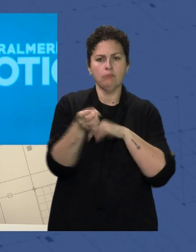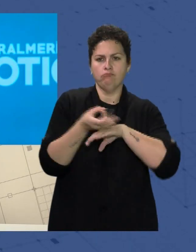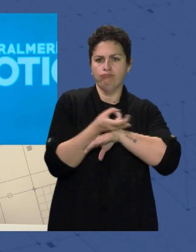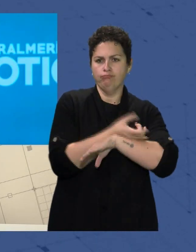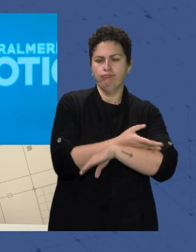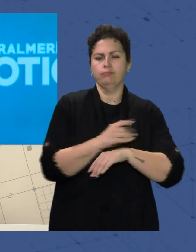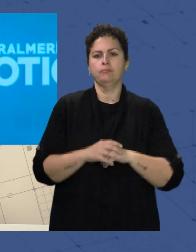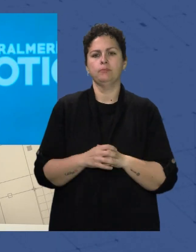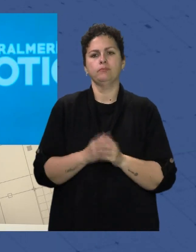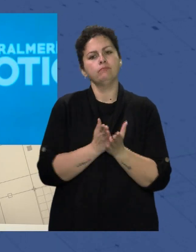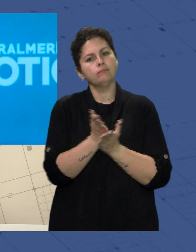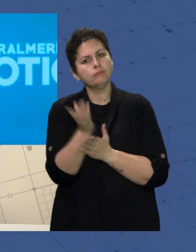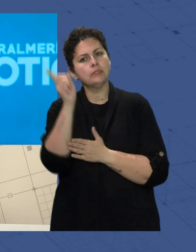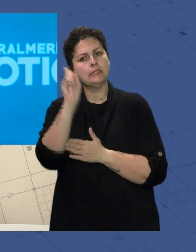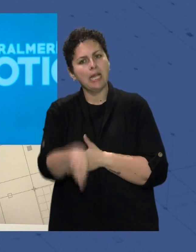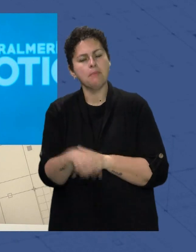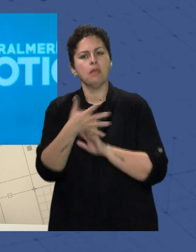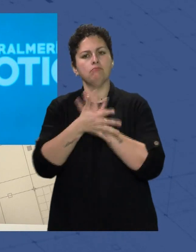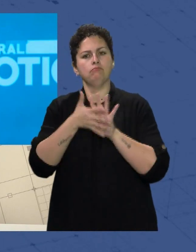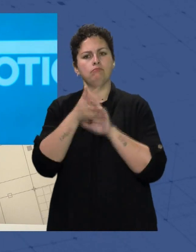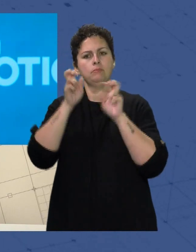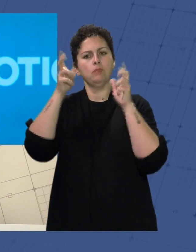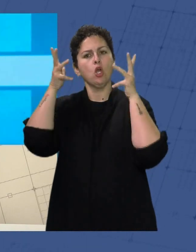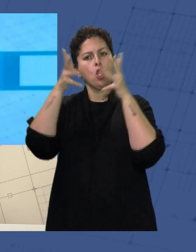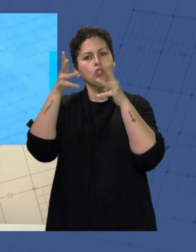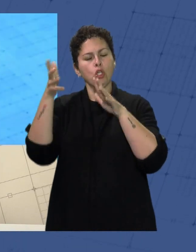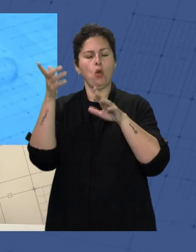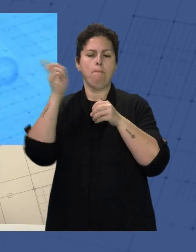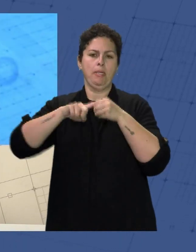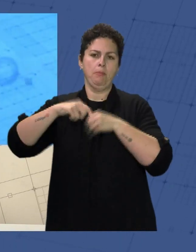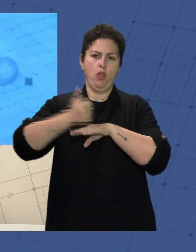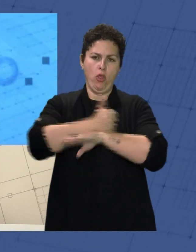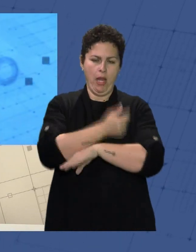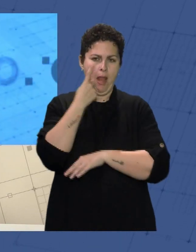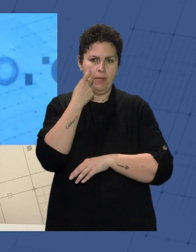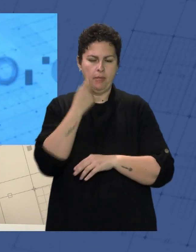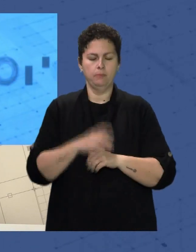Por otro lado Les hablábamos Del consejo De participación Ciudadana de Almería